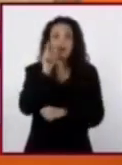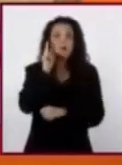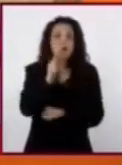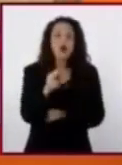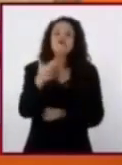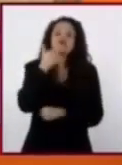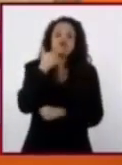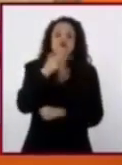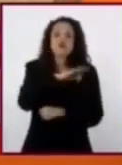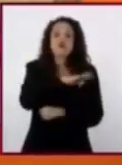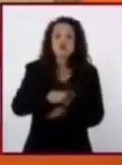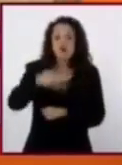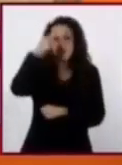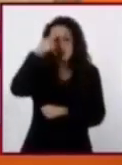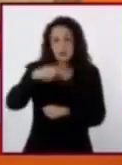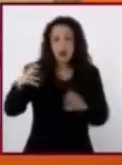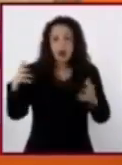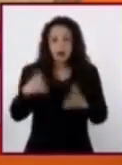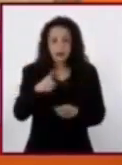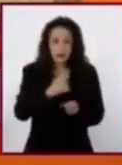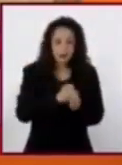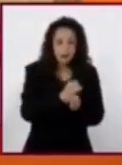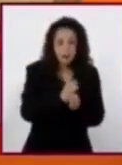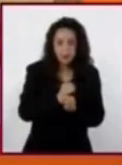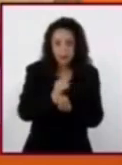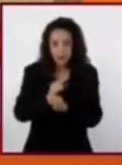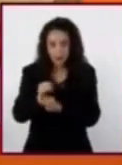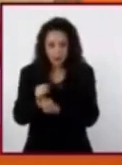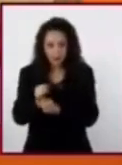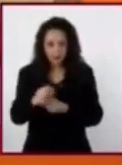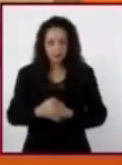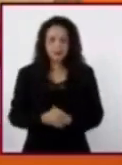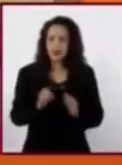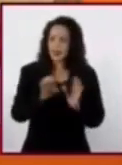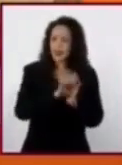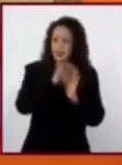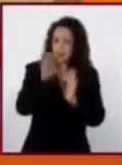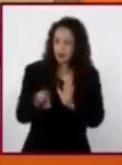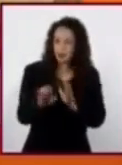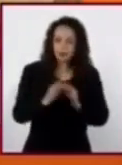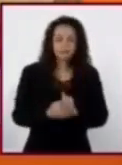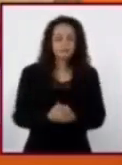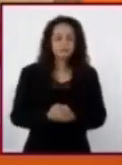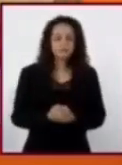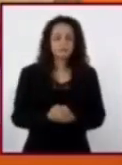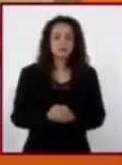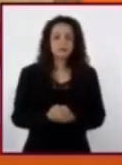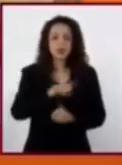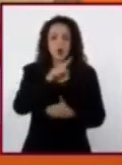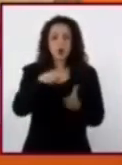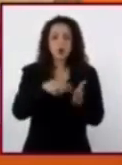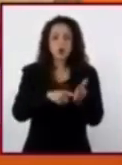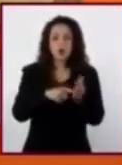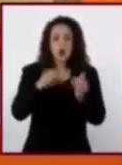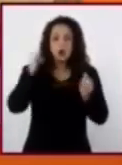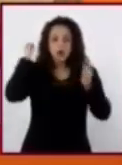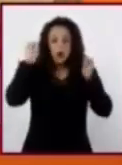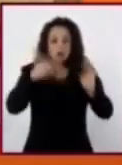utilidad para realizar su investigación. Por ejemplo, zonas arqueológicas,